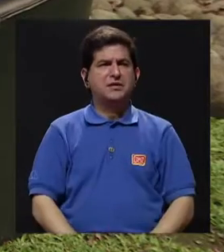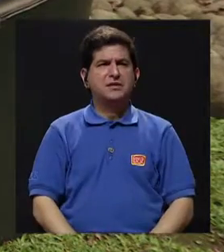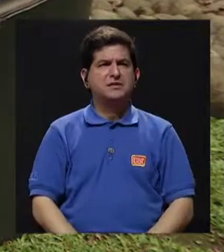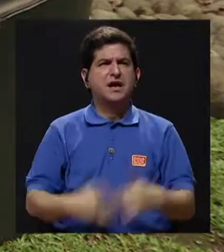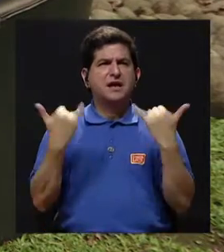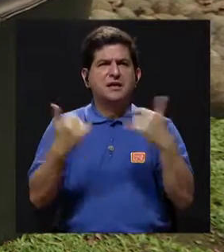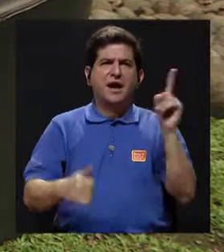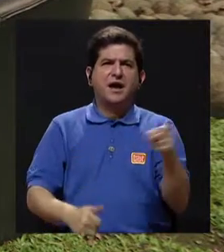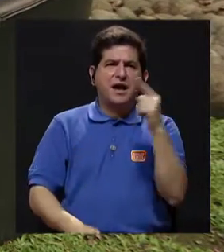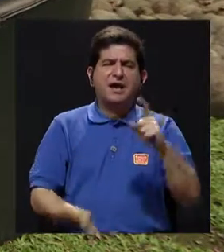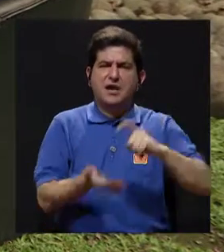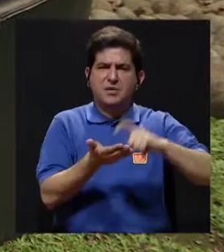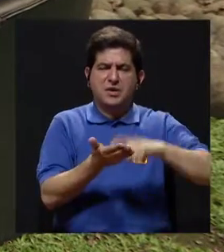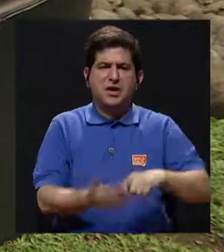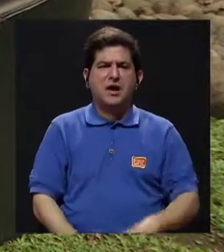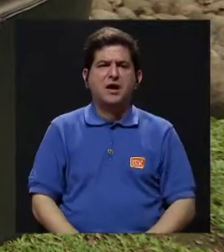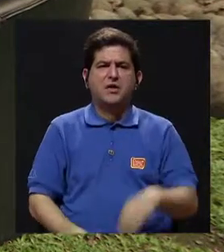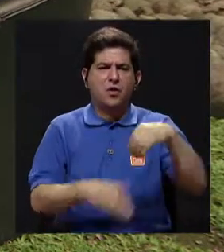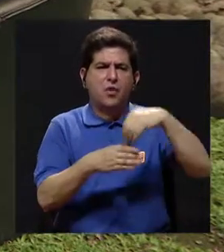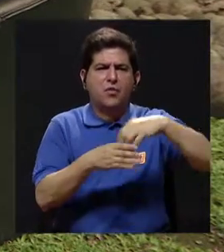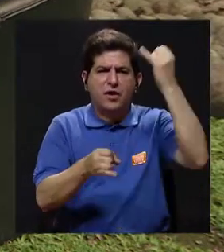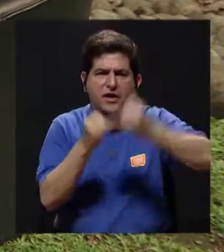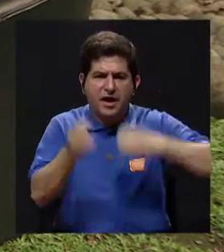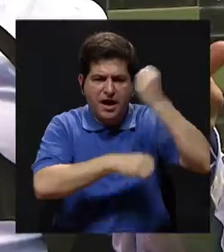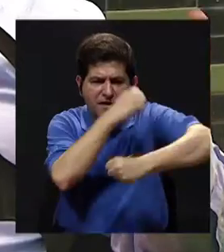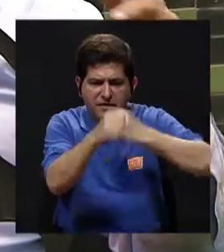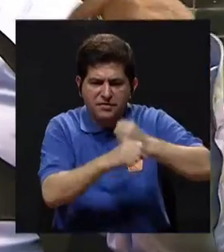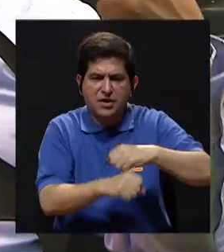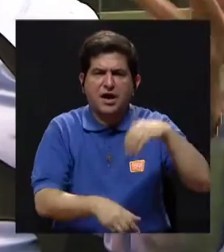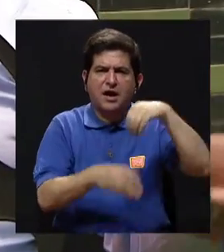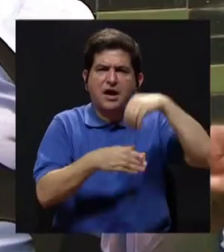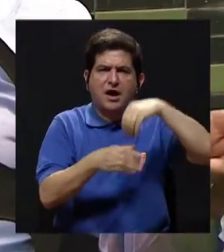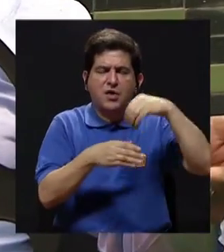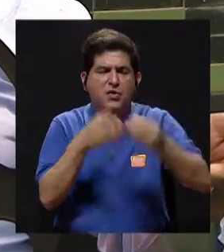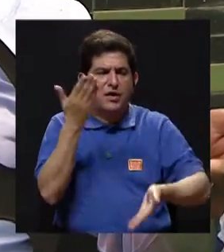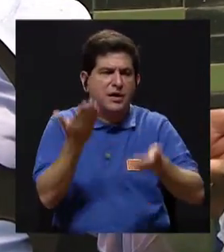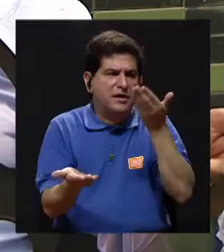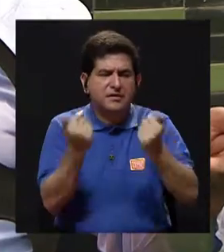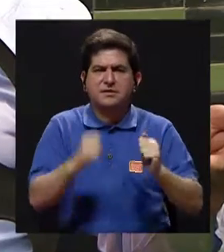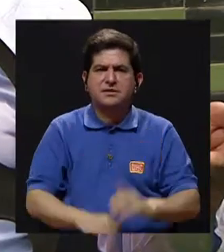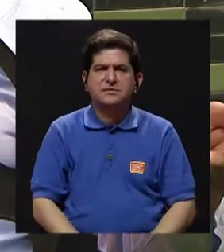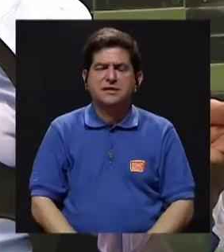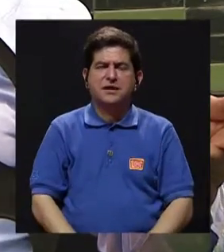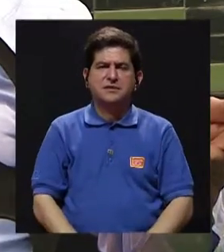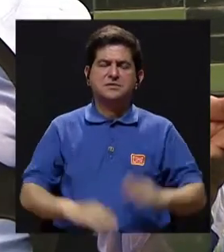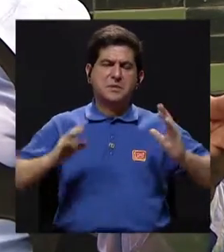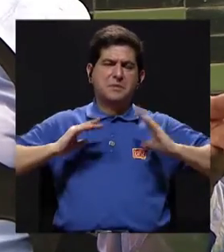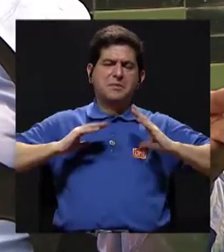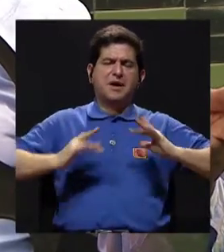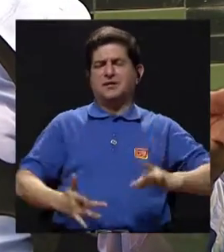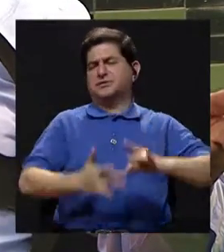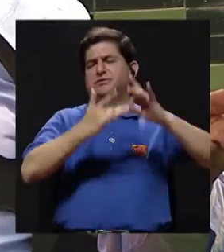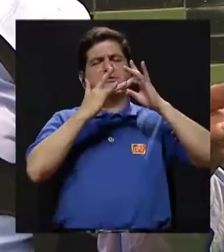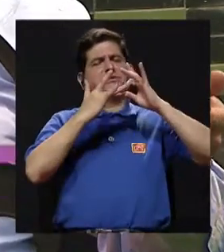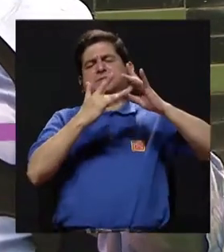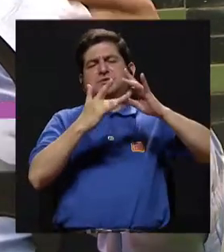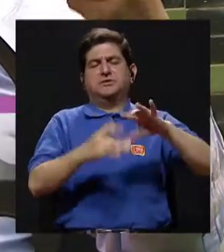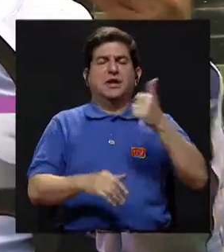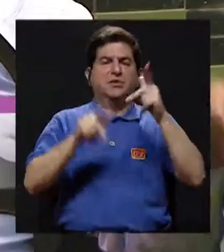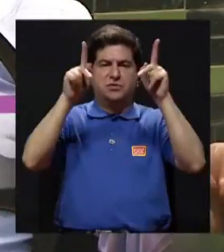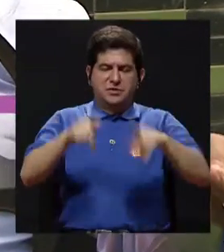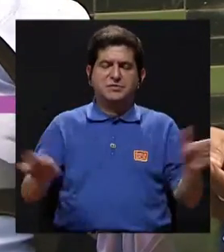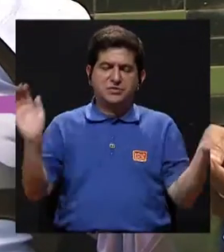salir de deudas, otros ahorrar para fin de año, otros ahorrar para una vacación extraordinaria,